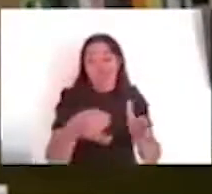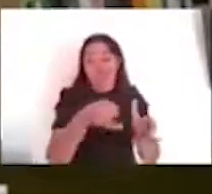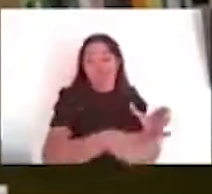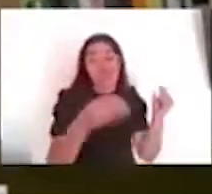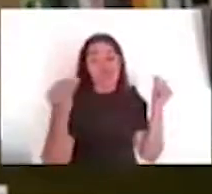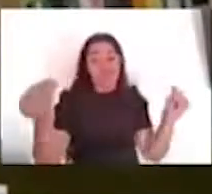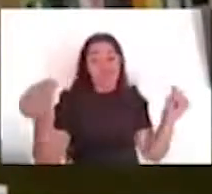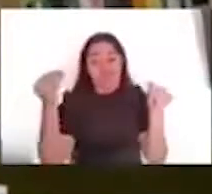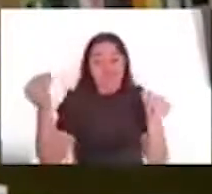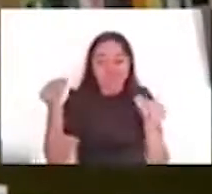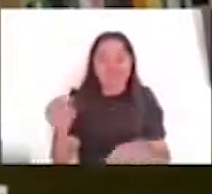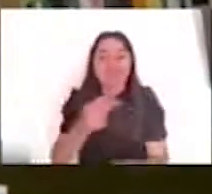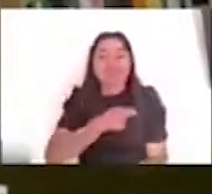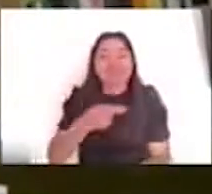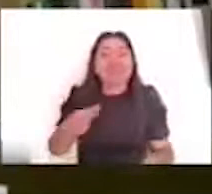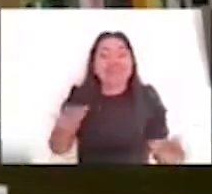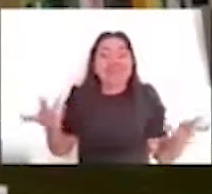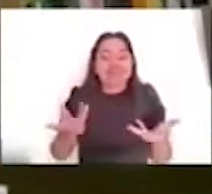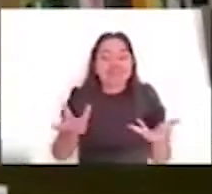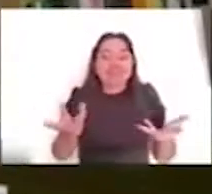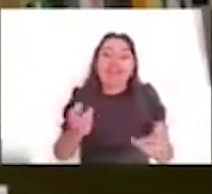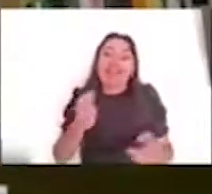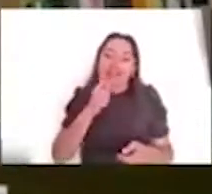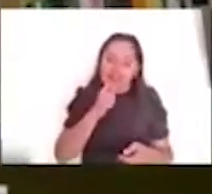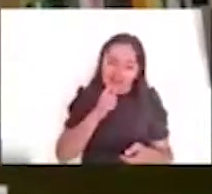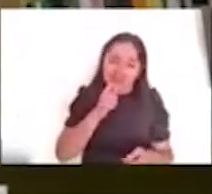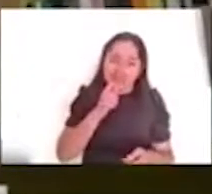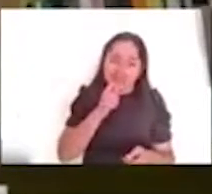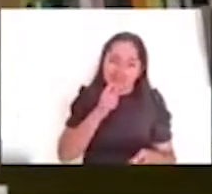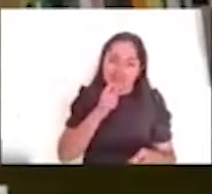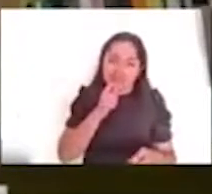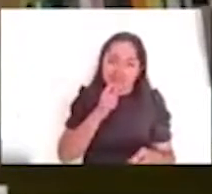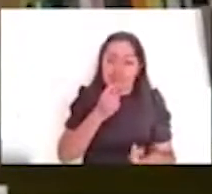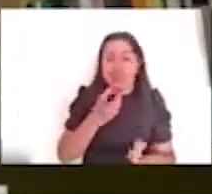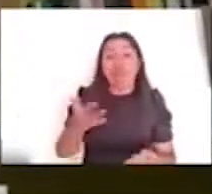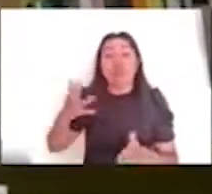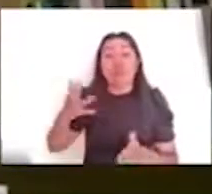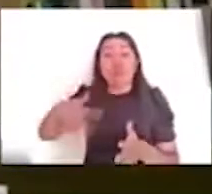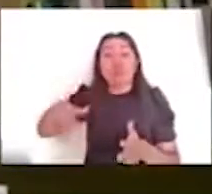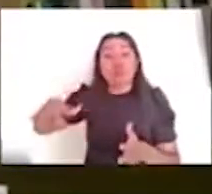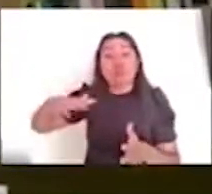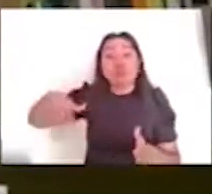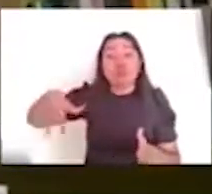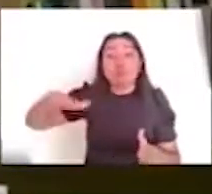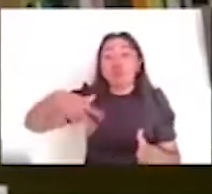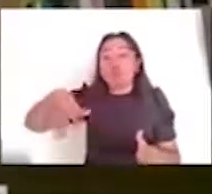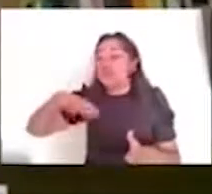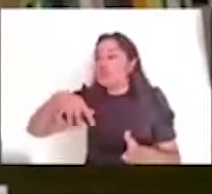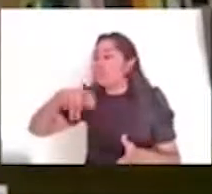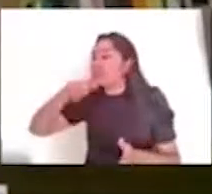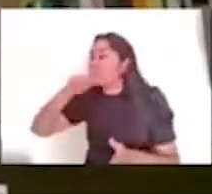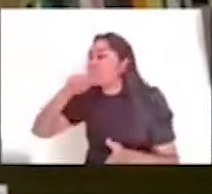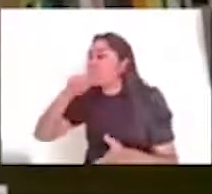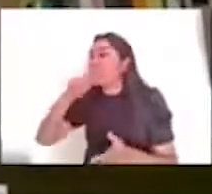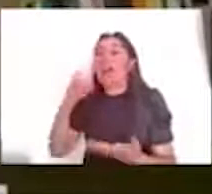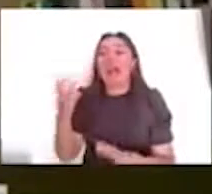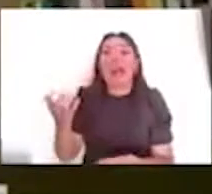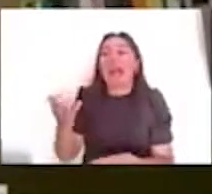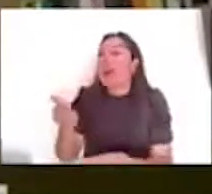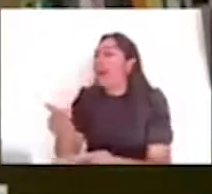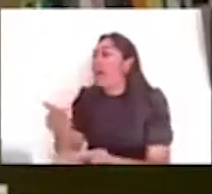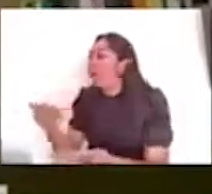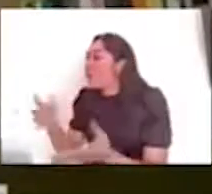podemos hacer? Pues, este, encontrar este tipo de, nosotros consideramos que estas son, podrían ser las soluciones para proteger